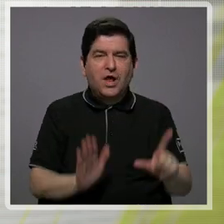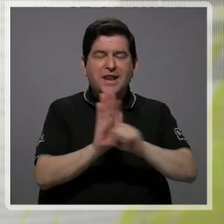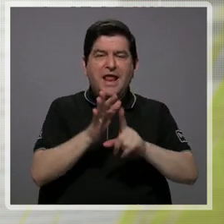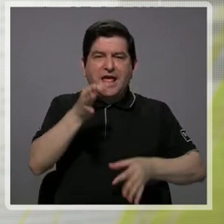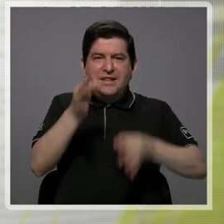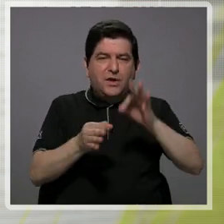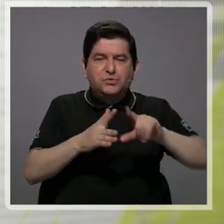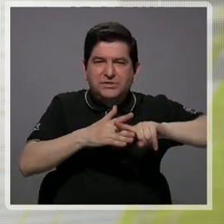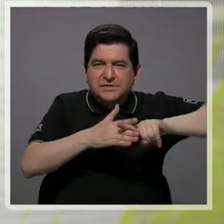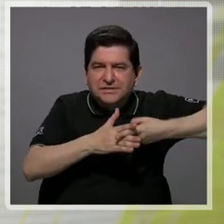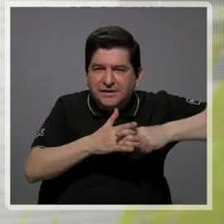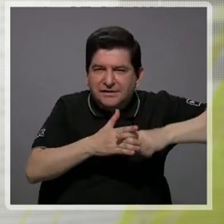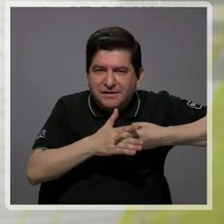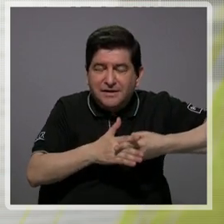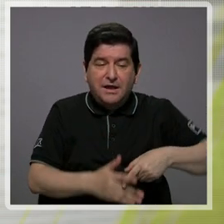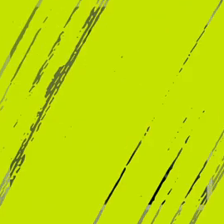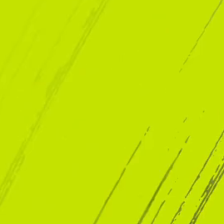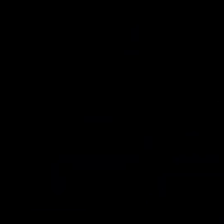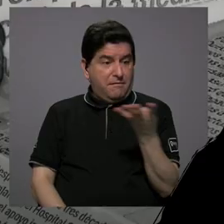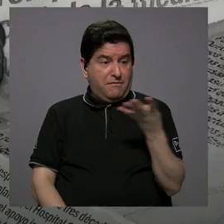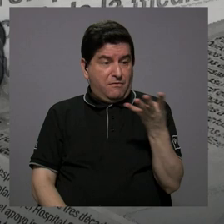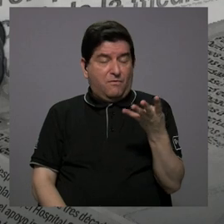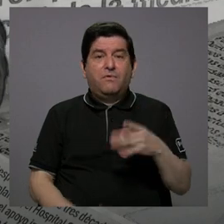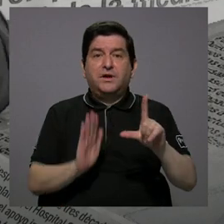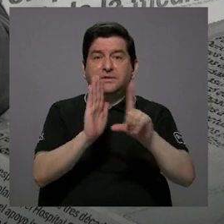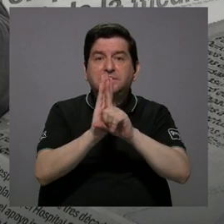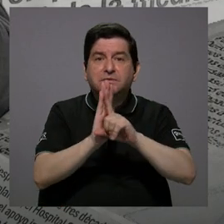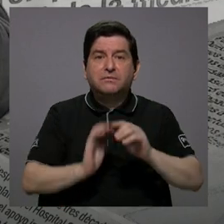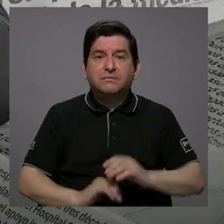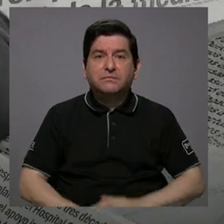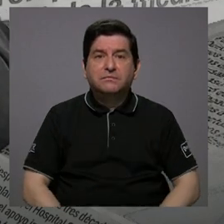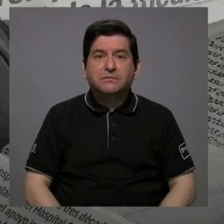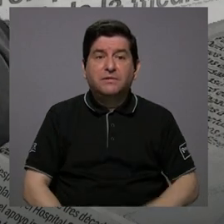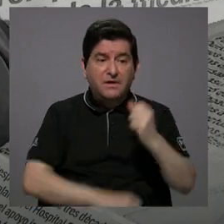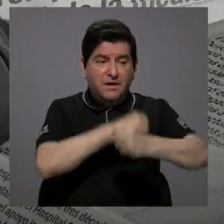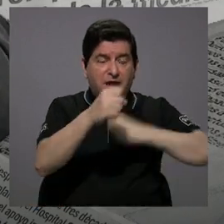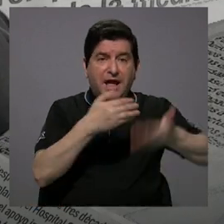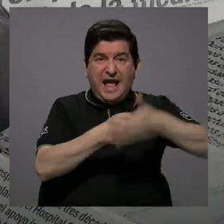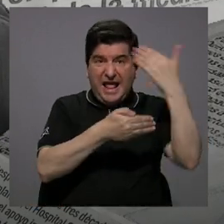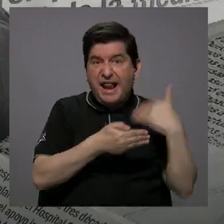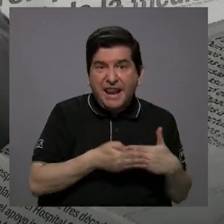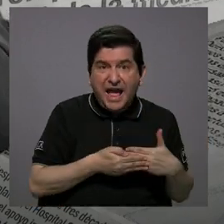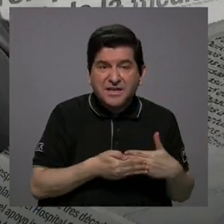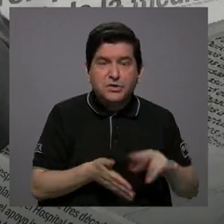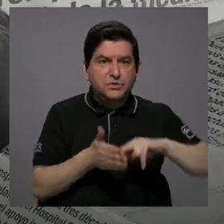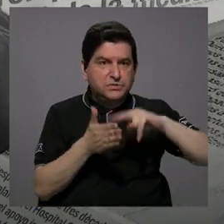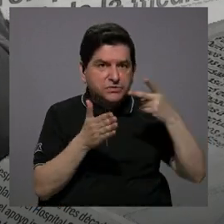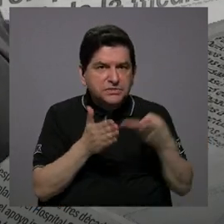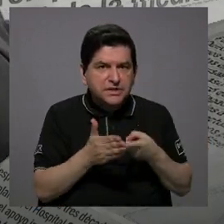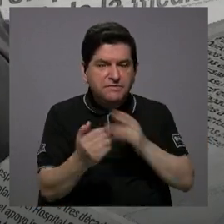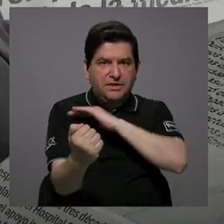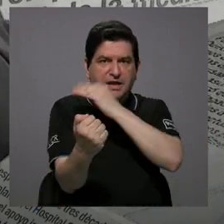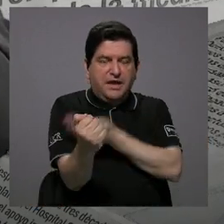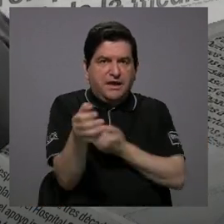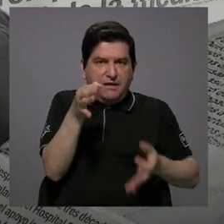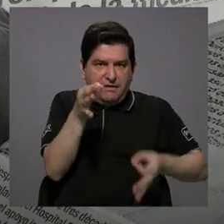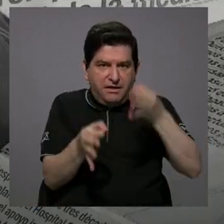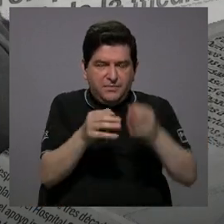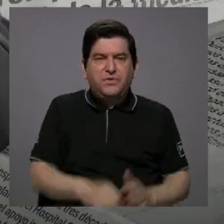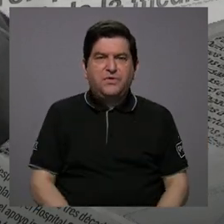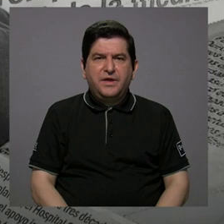Justicia Restaurativa. Esas cuatro leyes, al año pasado, le significaban al Poder Judicial